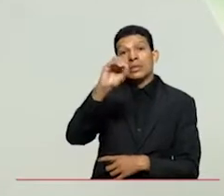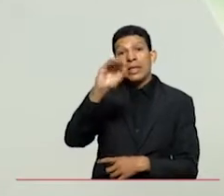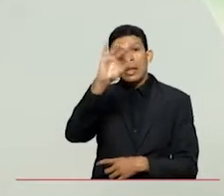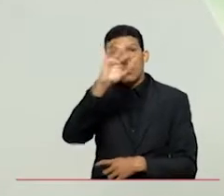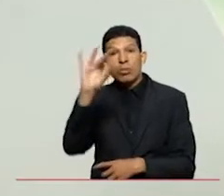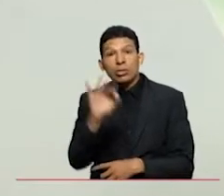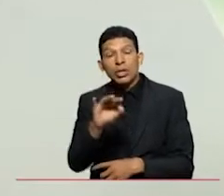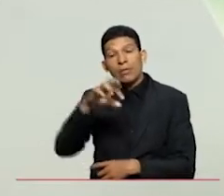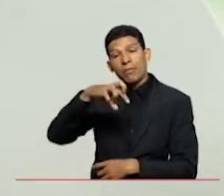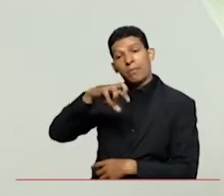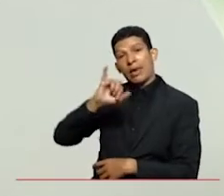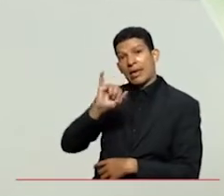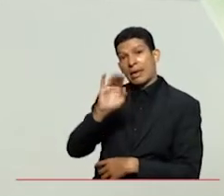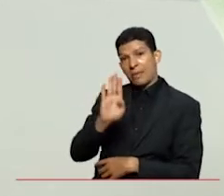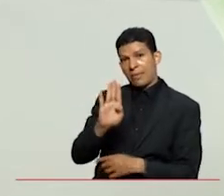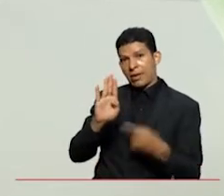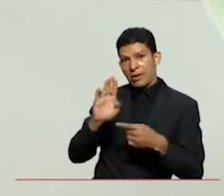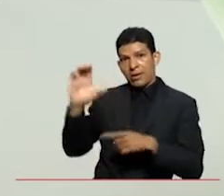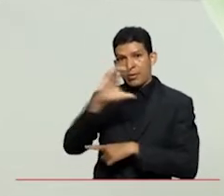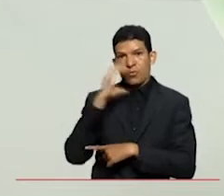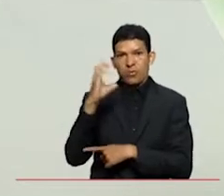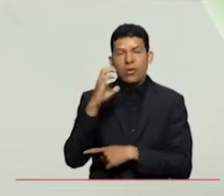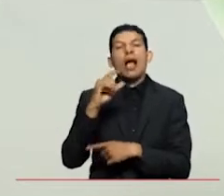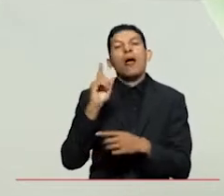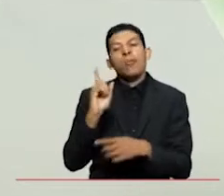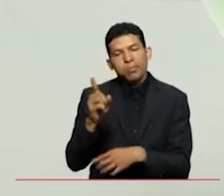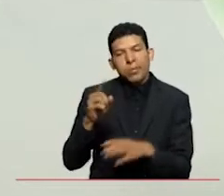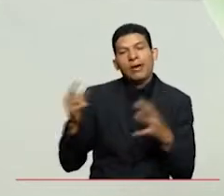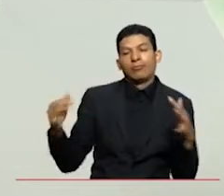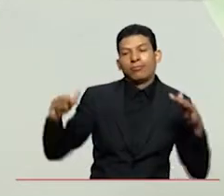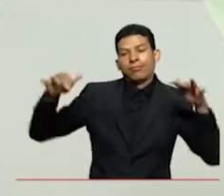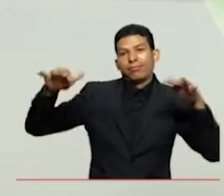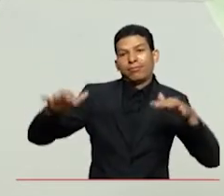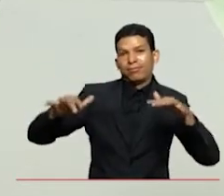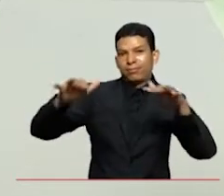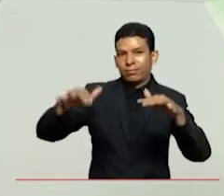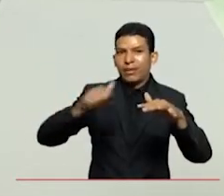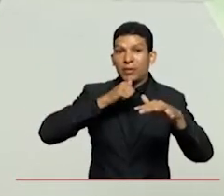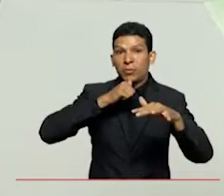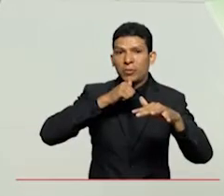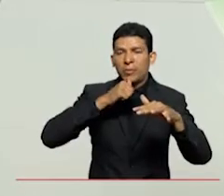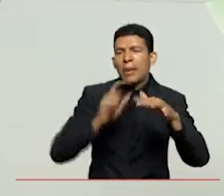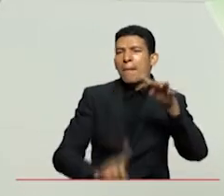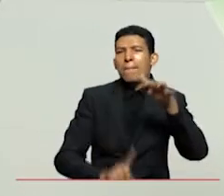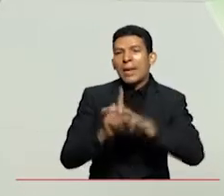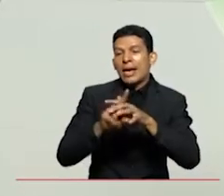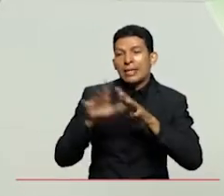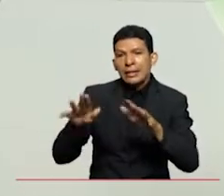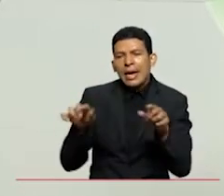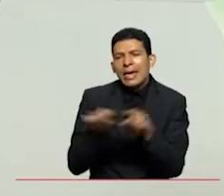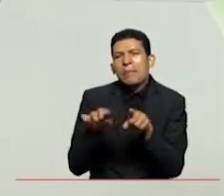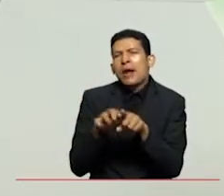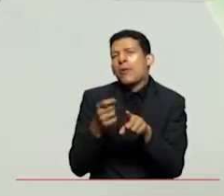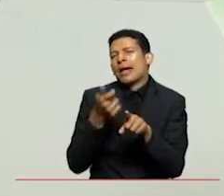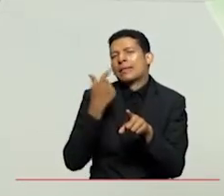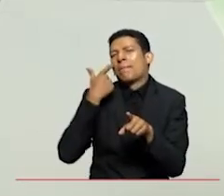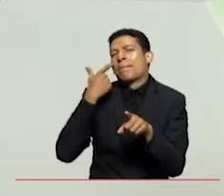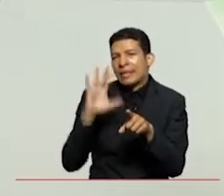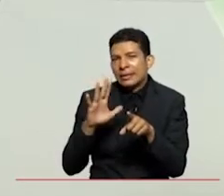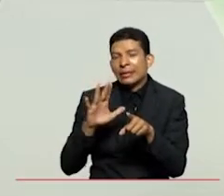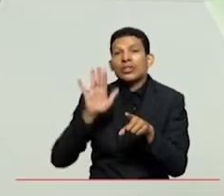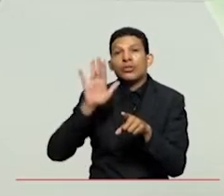produce en la macro cuenca magdalena cauca y las condiciones de los dos ríos que nacen hermanos en el macizo colombiano en el departamento del cauca